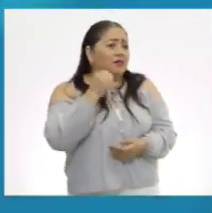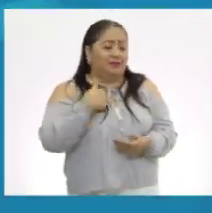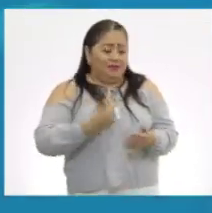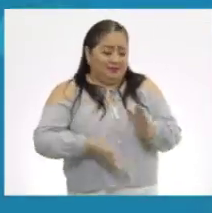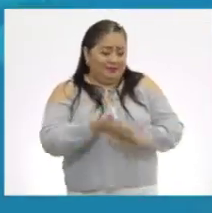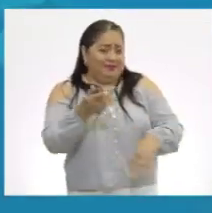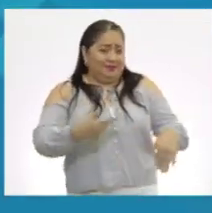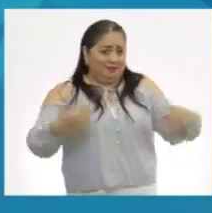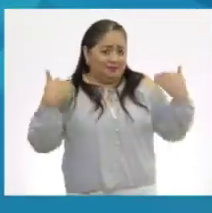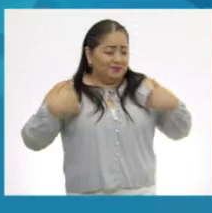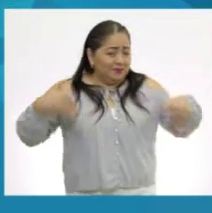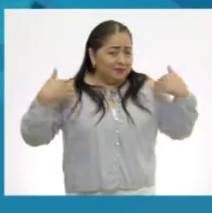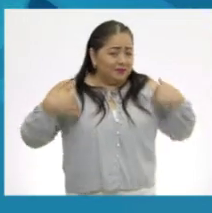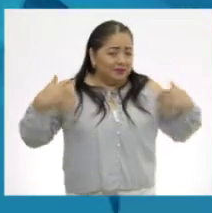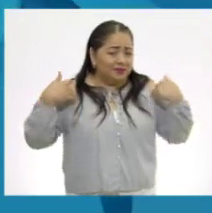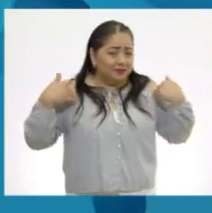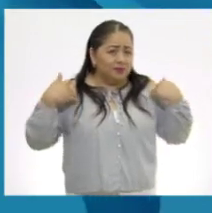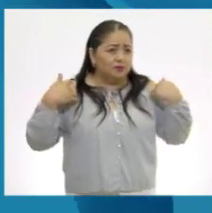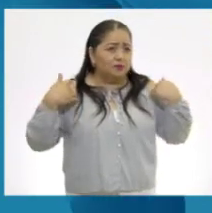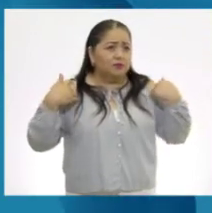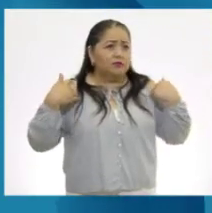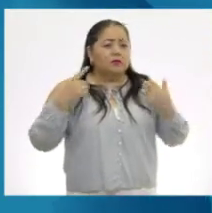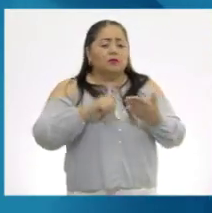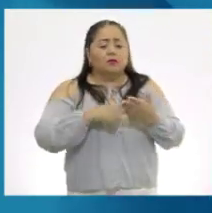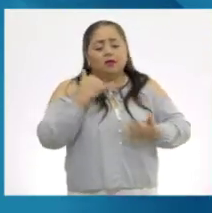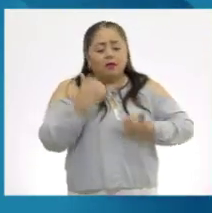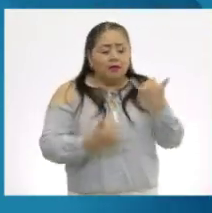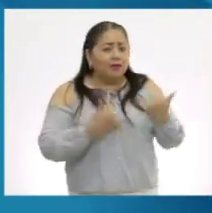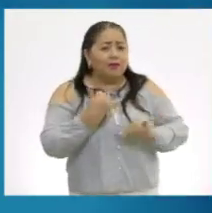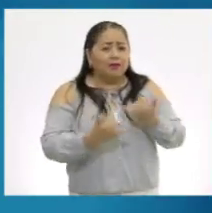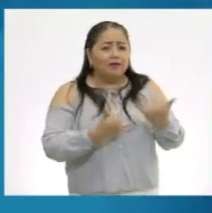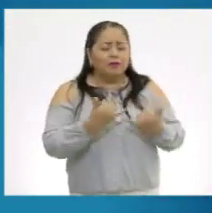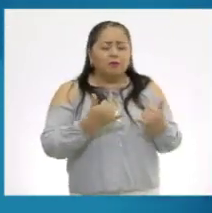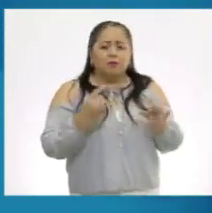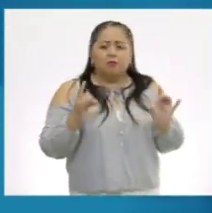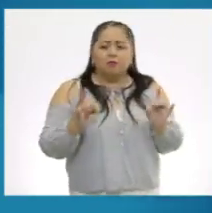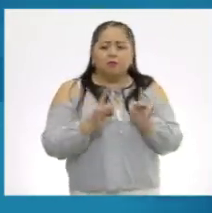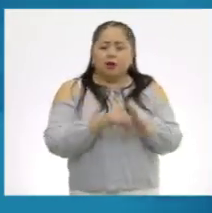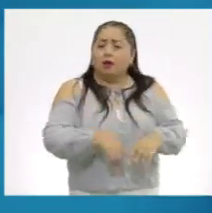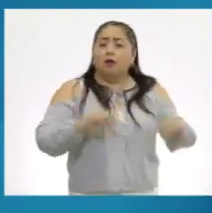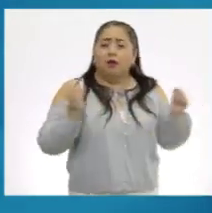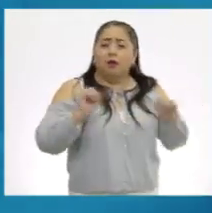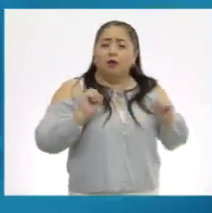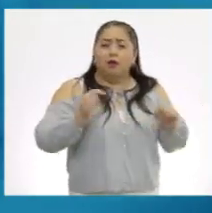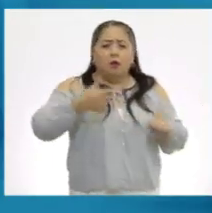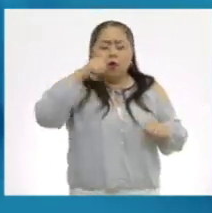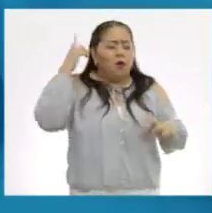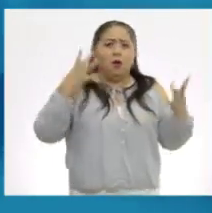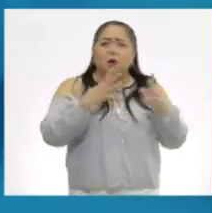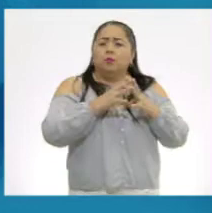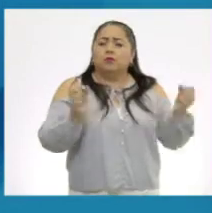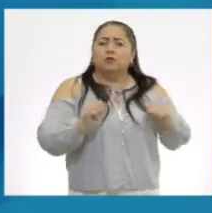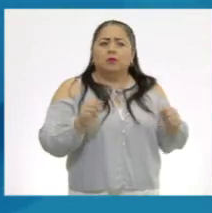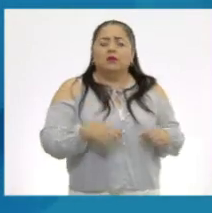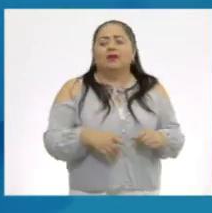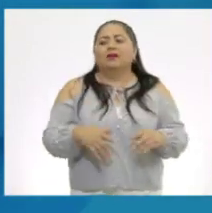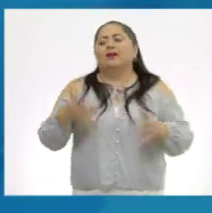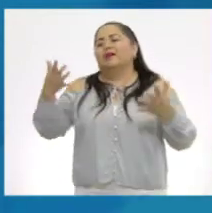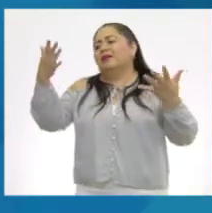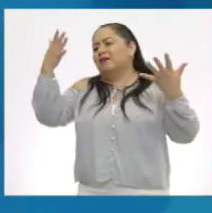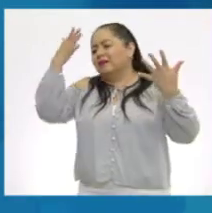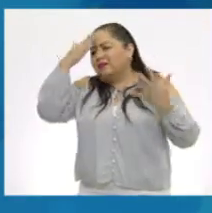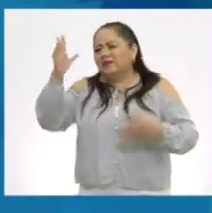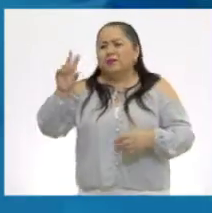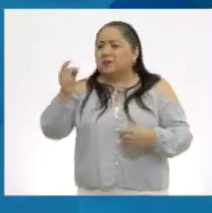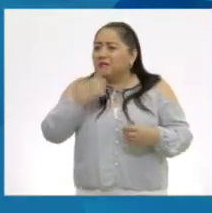saqué a pasear y estaban jugando y de la nada se echó a correr como loca. Ay, no, Tami, no